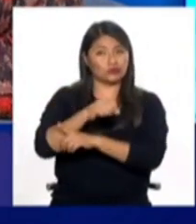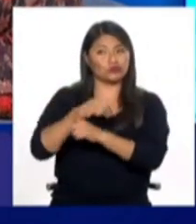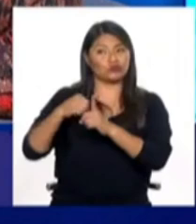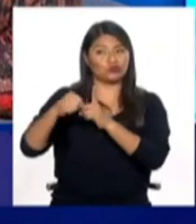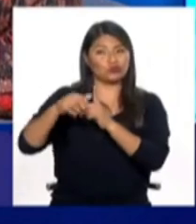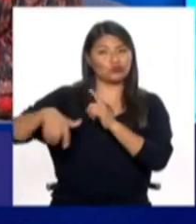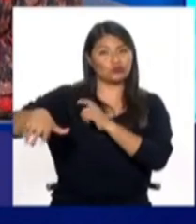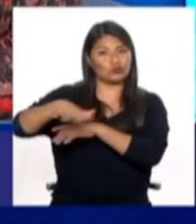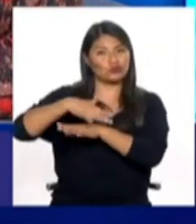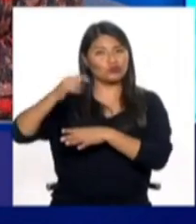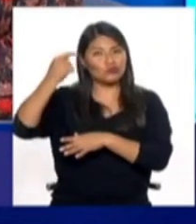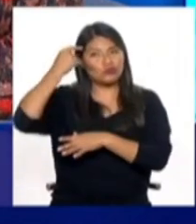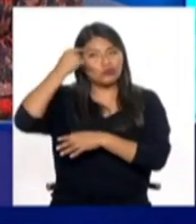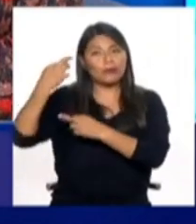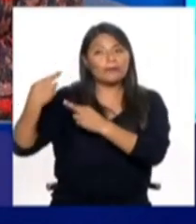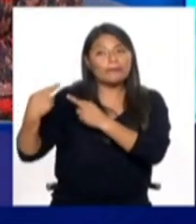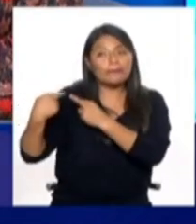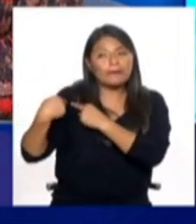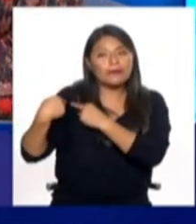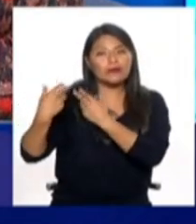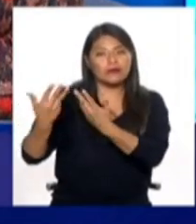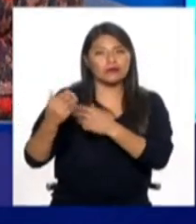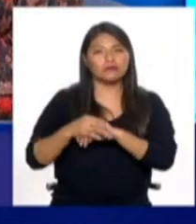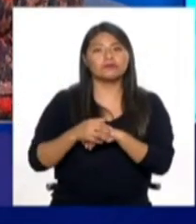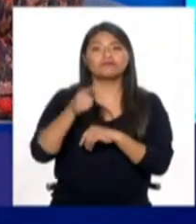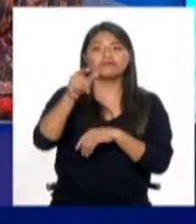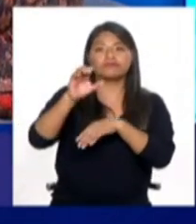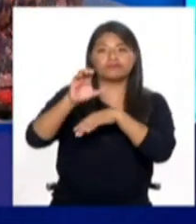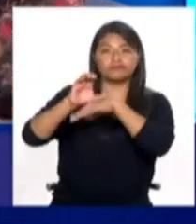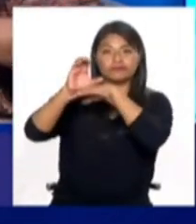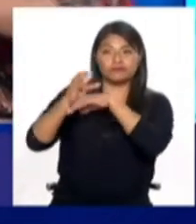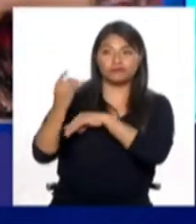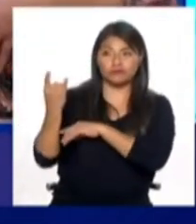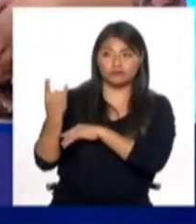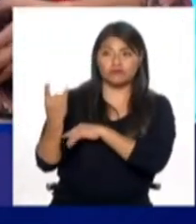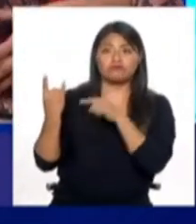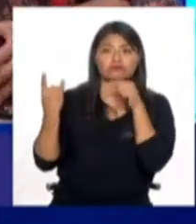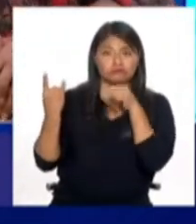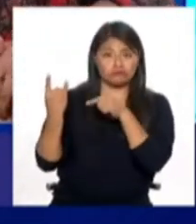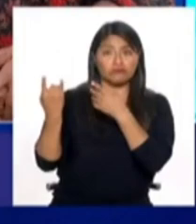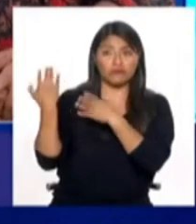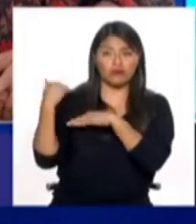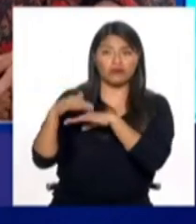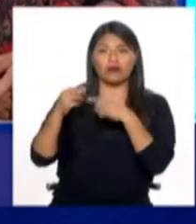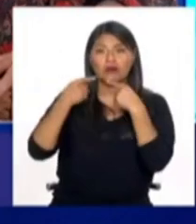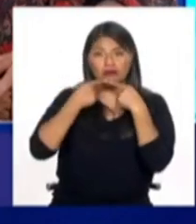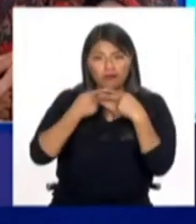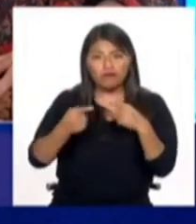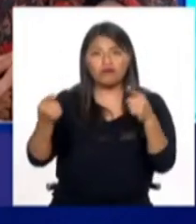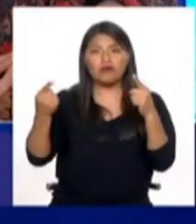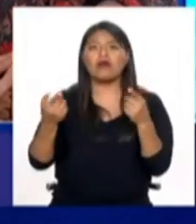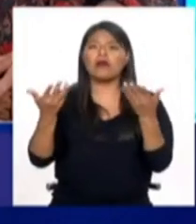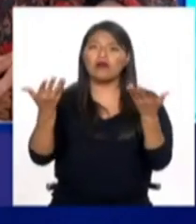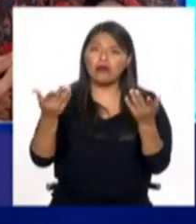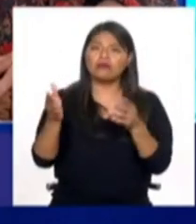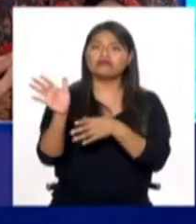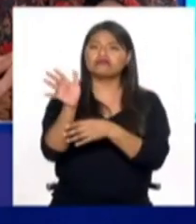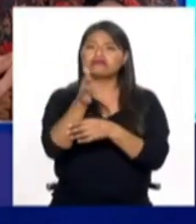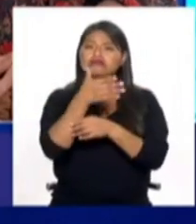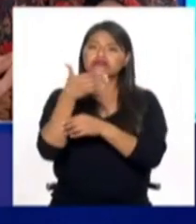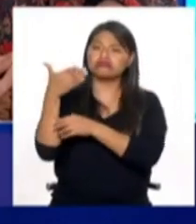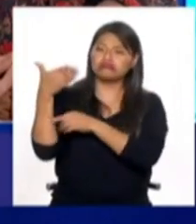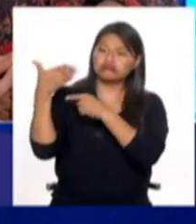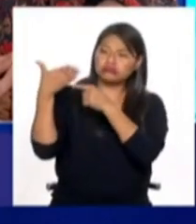cierto? Sí, y la reacción del Club Universitario de Deportes tenía que haber sido presentar una banderola